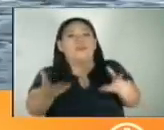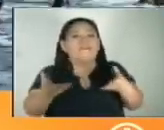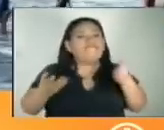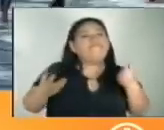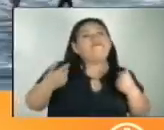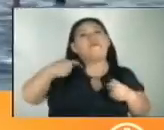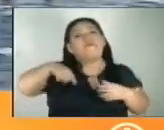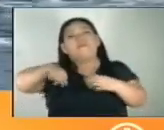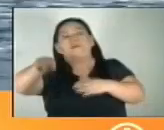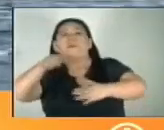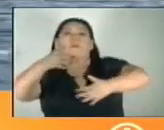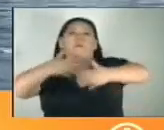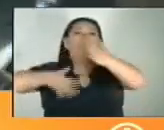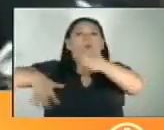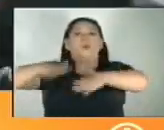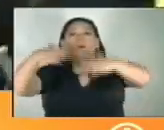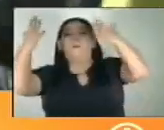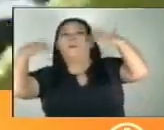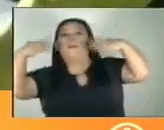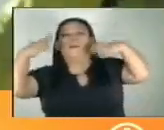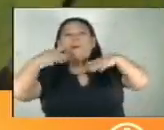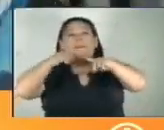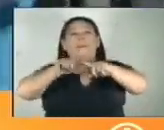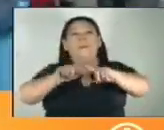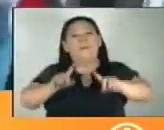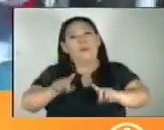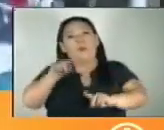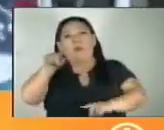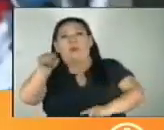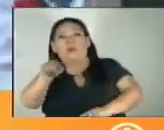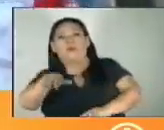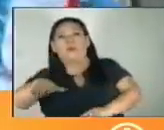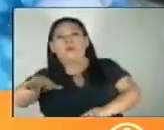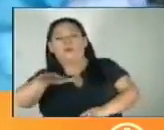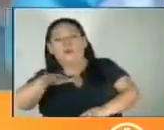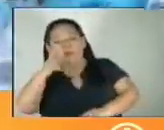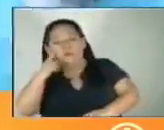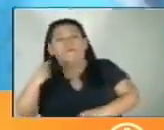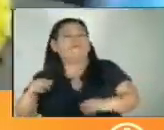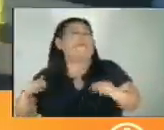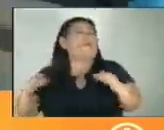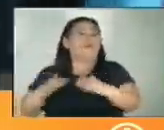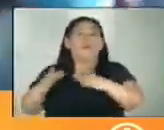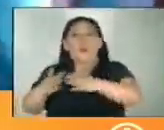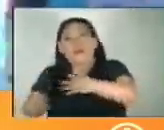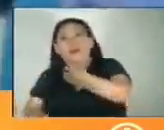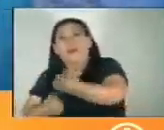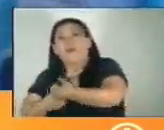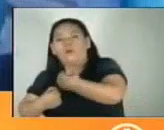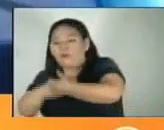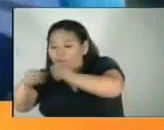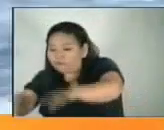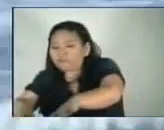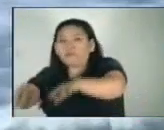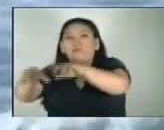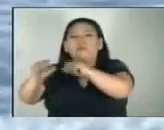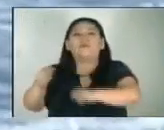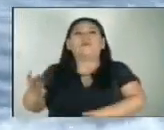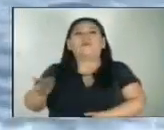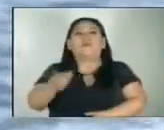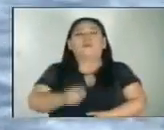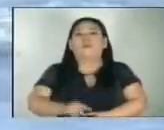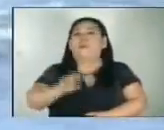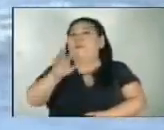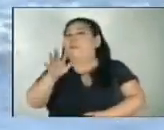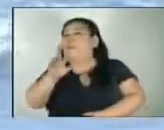refrescarse en las playas. Sin embargo, en esos lugares los rescates también incrementan. Se reportaron al menos